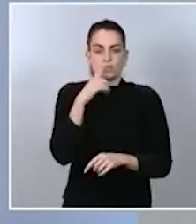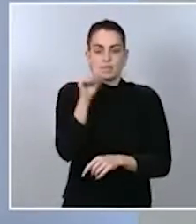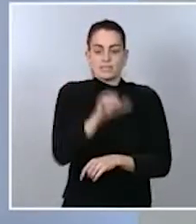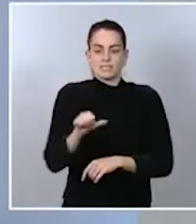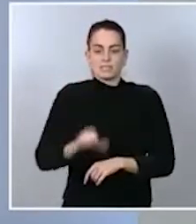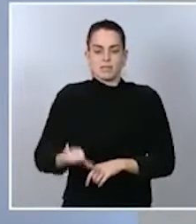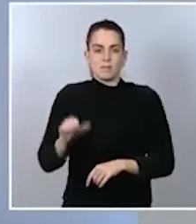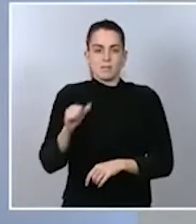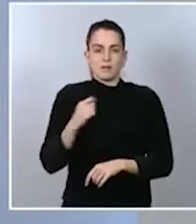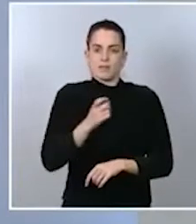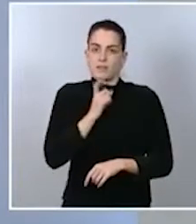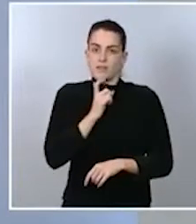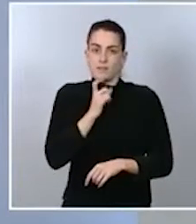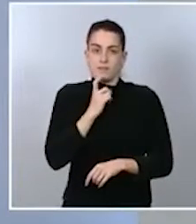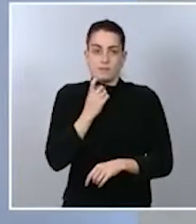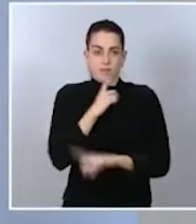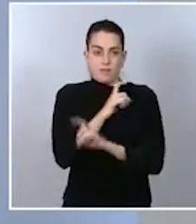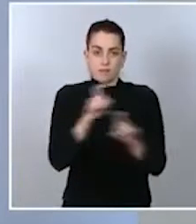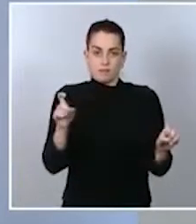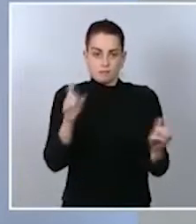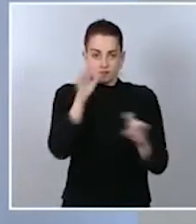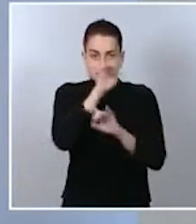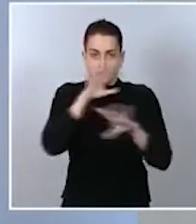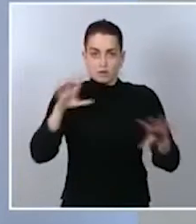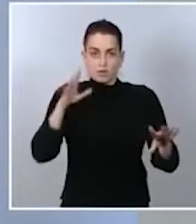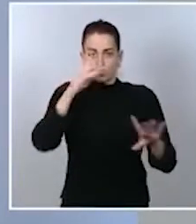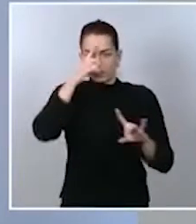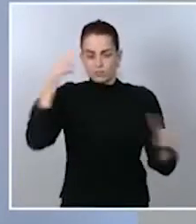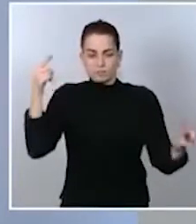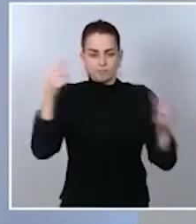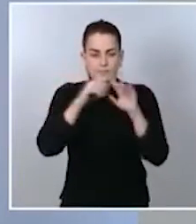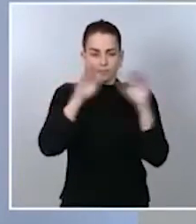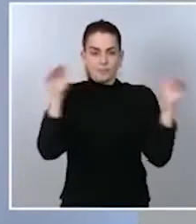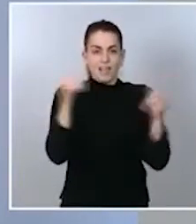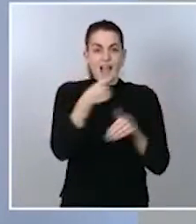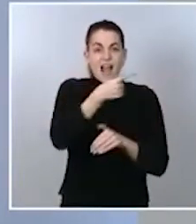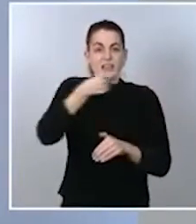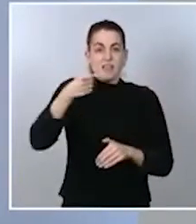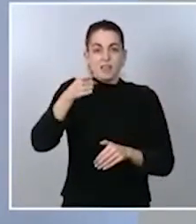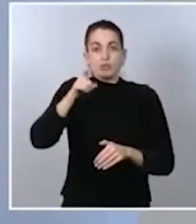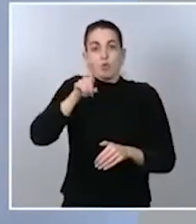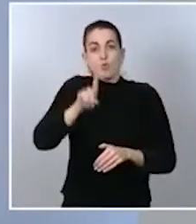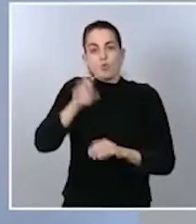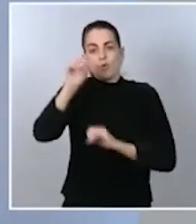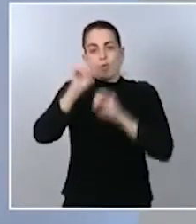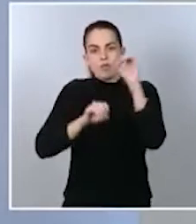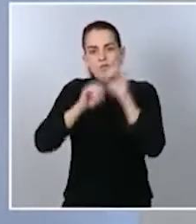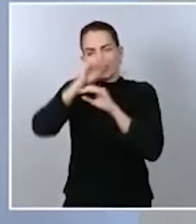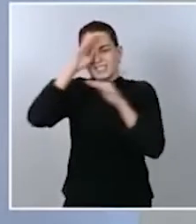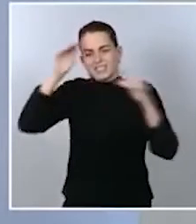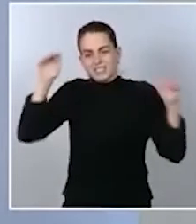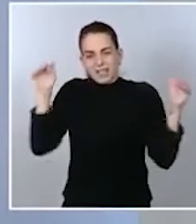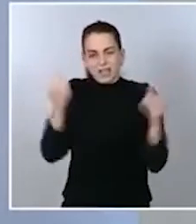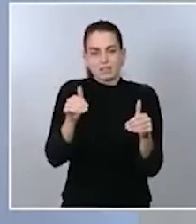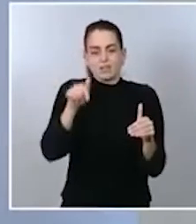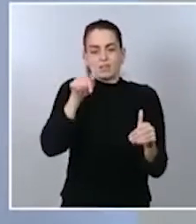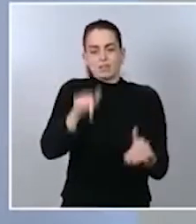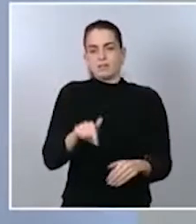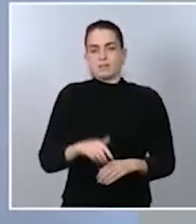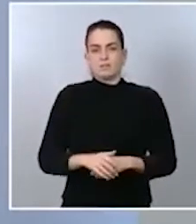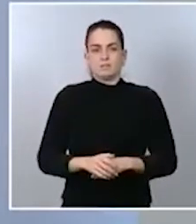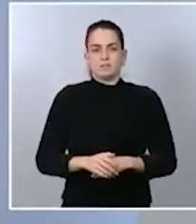mi objetivo. Mi objetivo es centrarme al 101%, estoy centrado al 101% en esto y además en